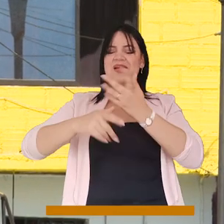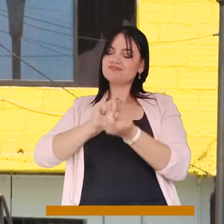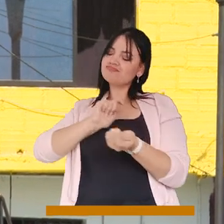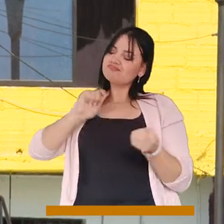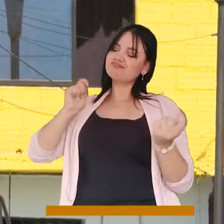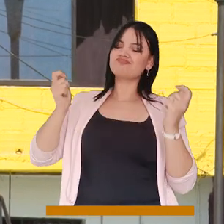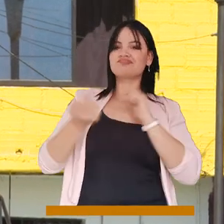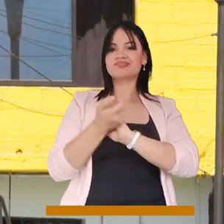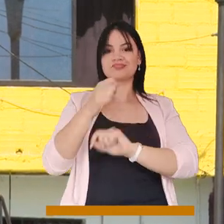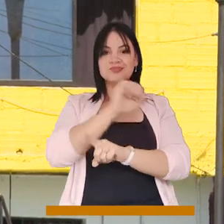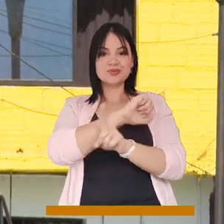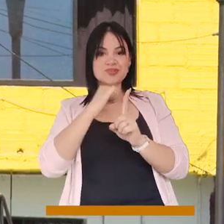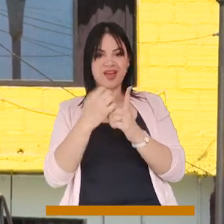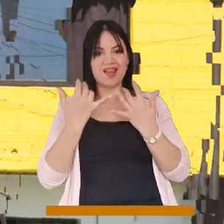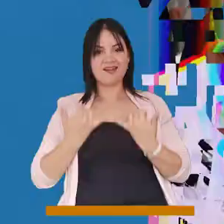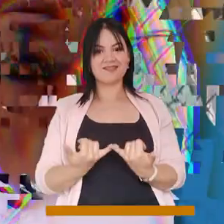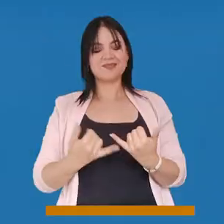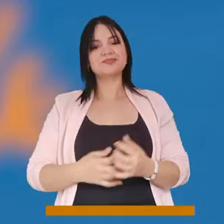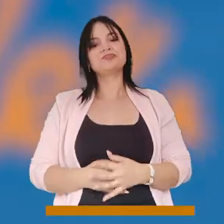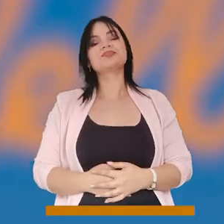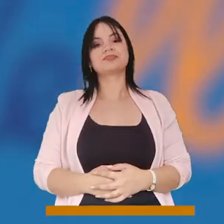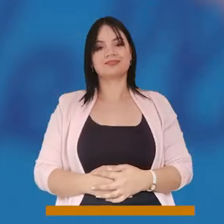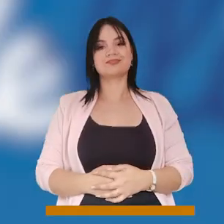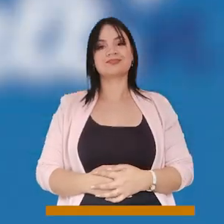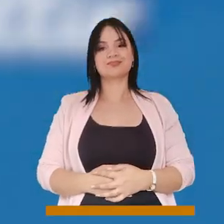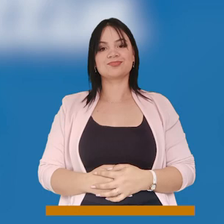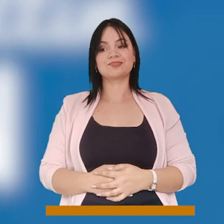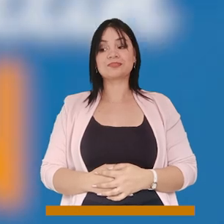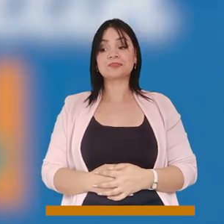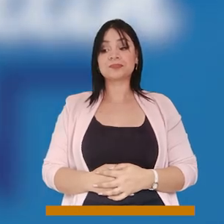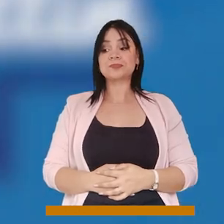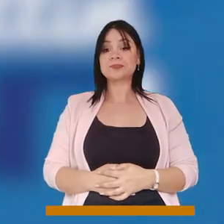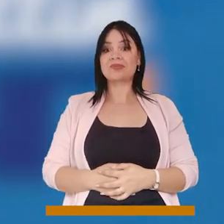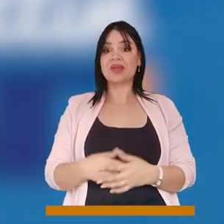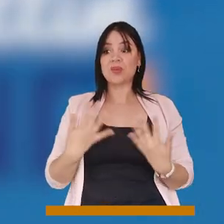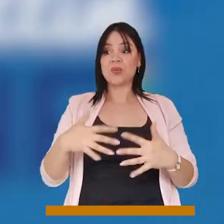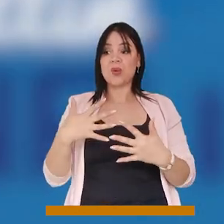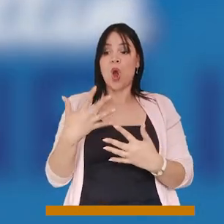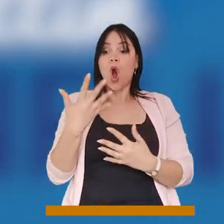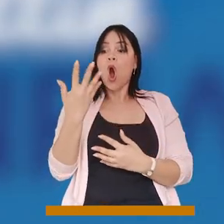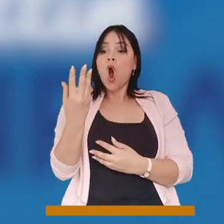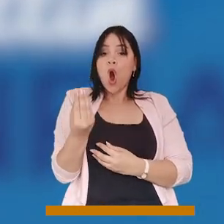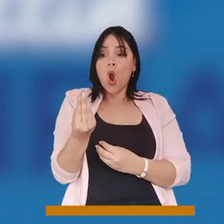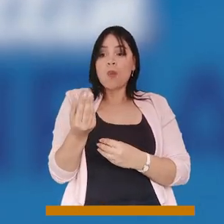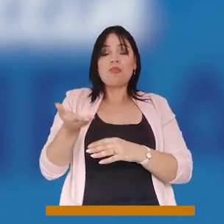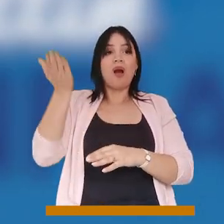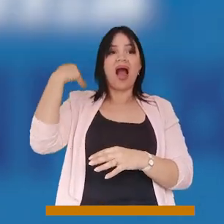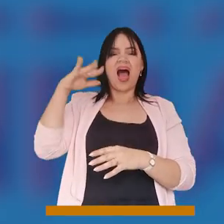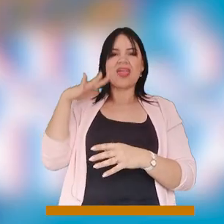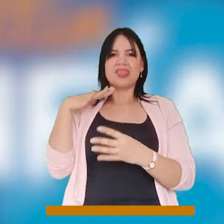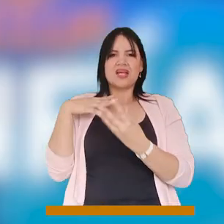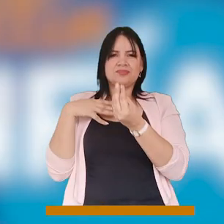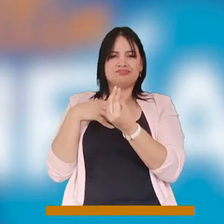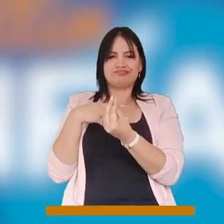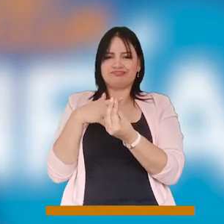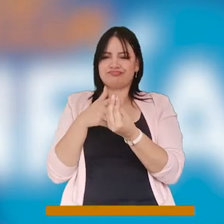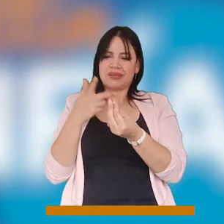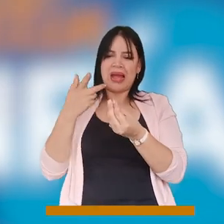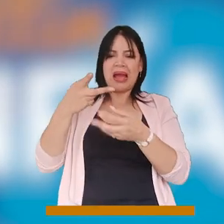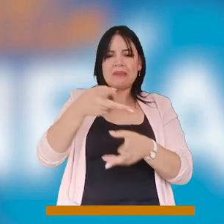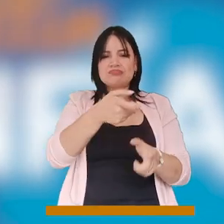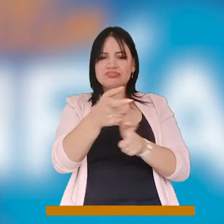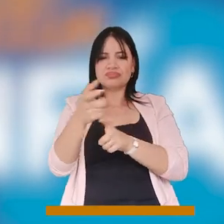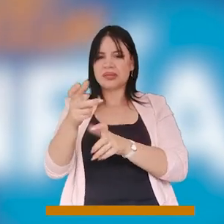estamos viviendo en este momento. Ese es parte de los grupos al margen de la ley. Este proyecto